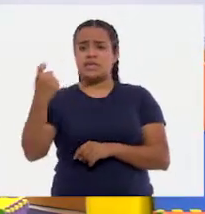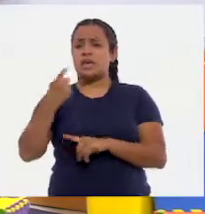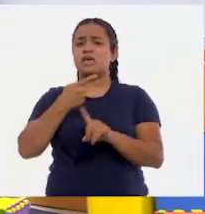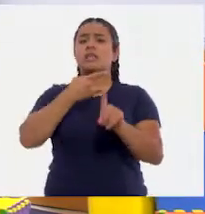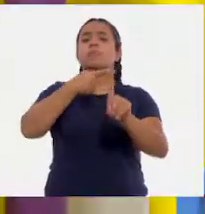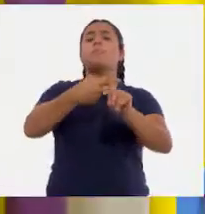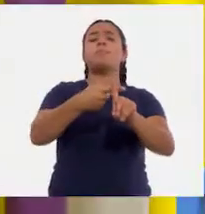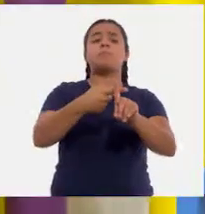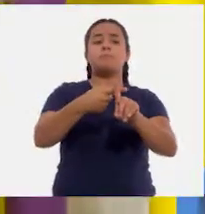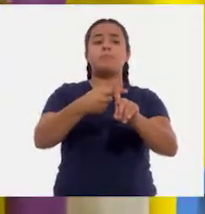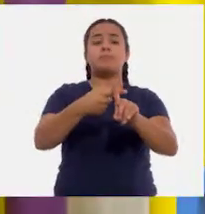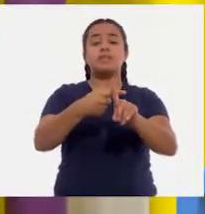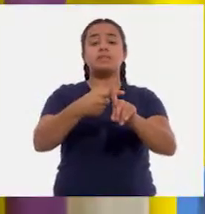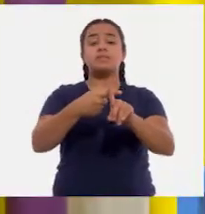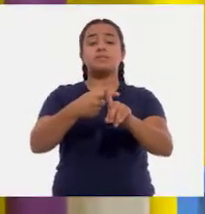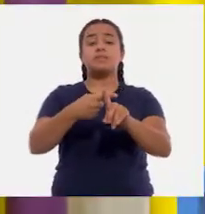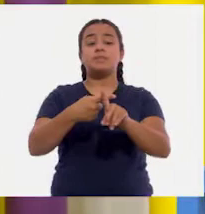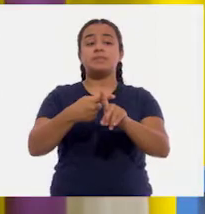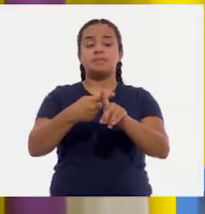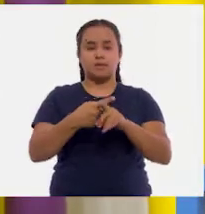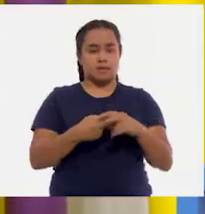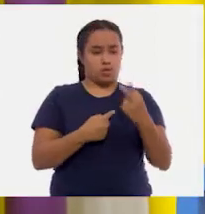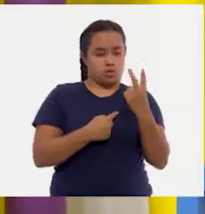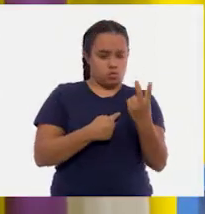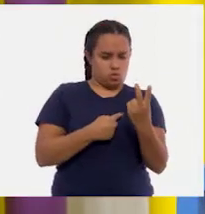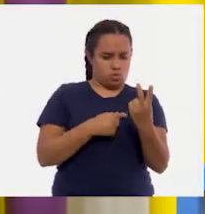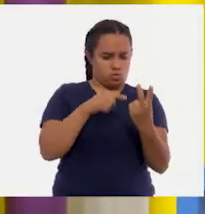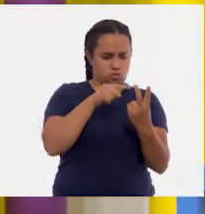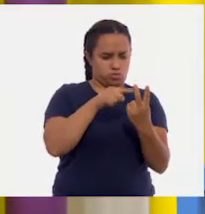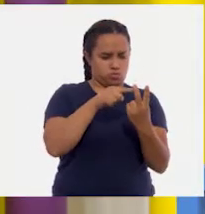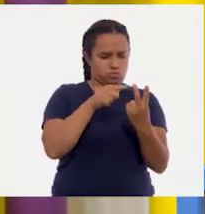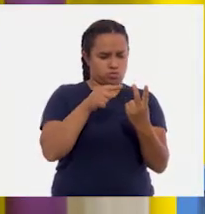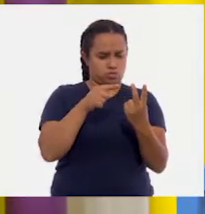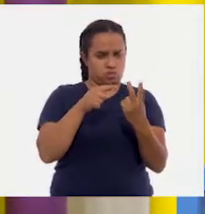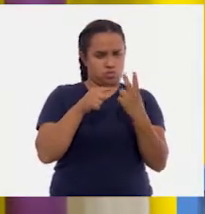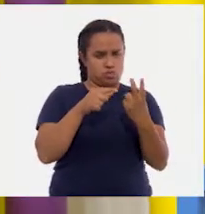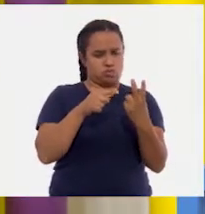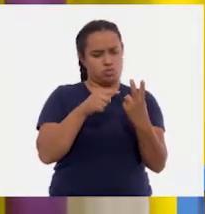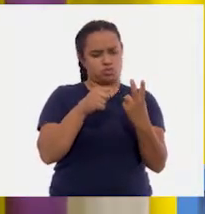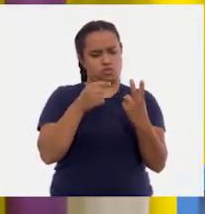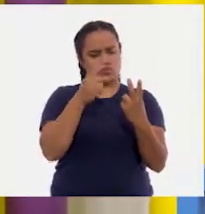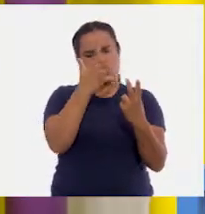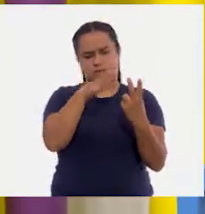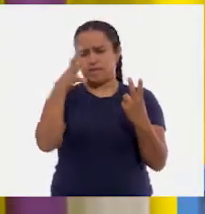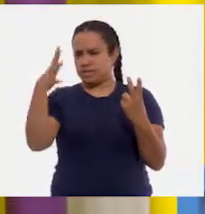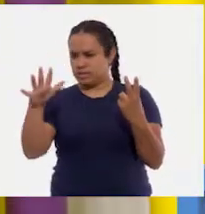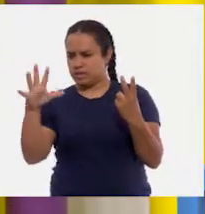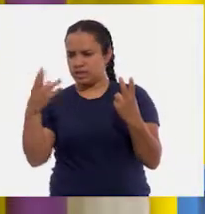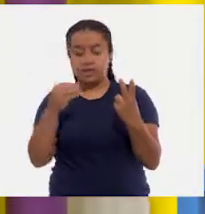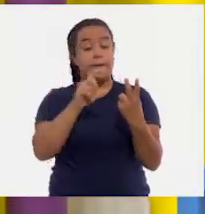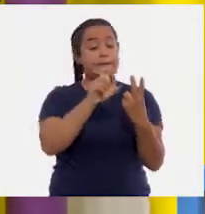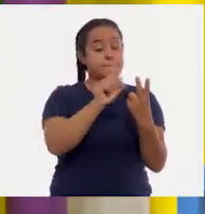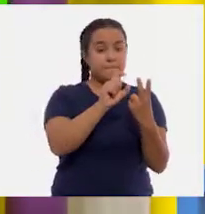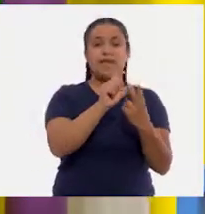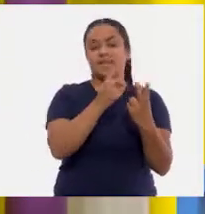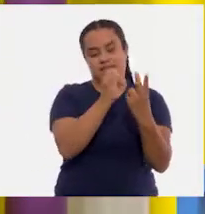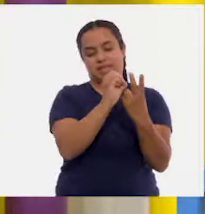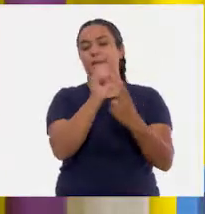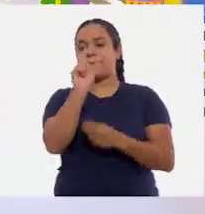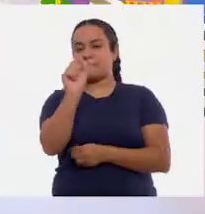Alexia? Ahora le vamos a sumar. Quedamos que si cae un dos. Son dos decenas, o sea que le ponemos un cero. ¡Veinte!